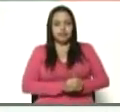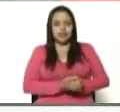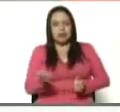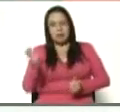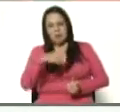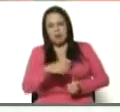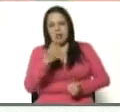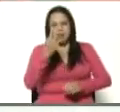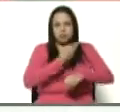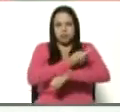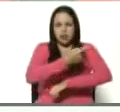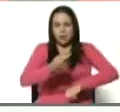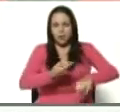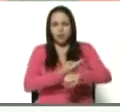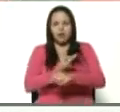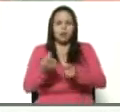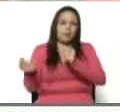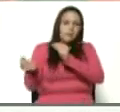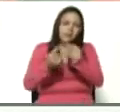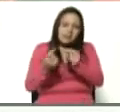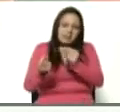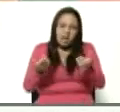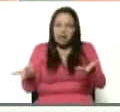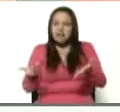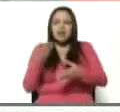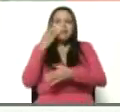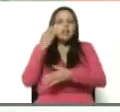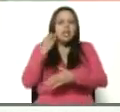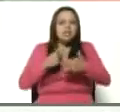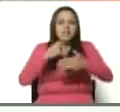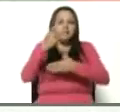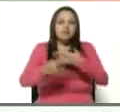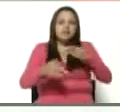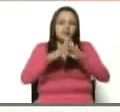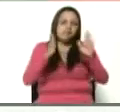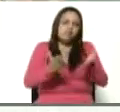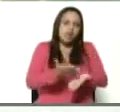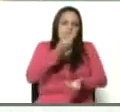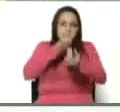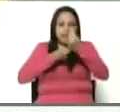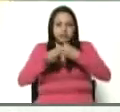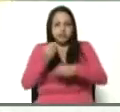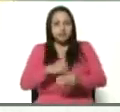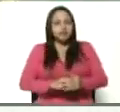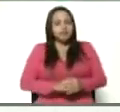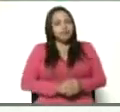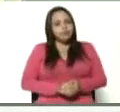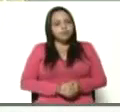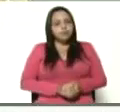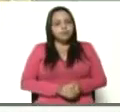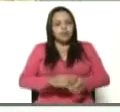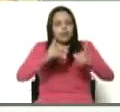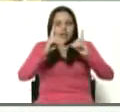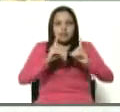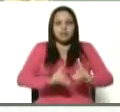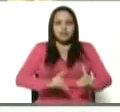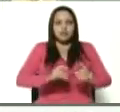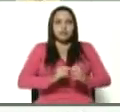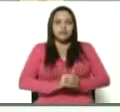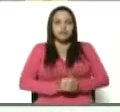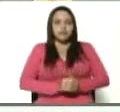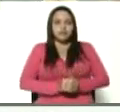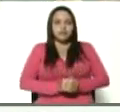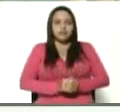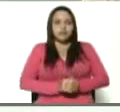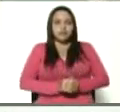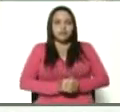hora, conversando la experiencia del Programa Mundial de Alimentos y la decisión que